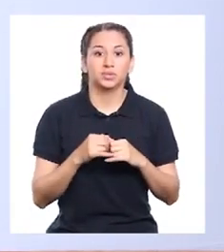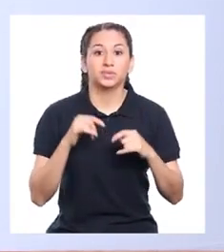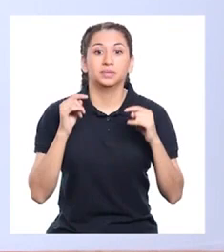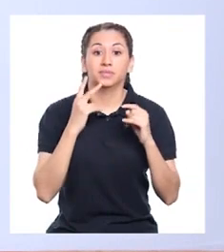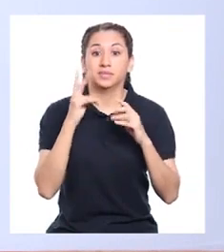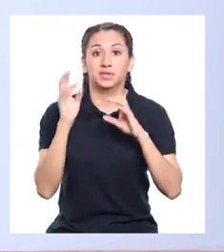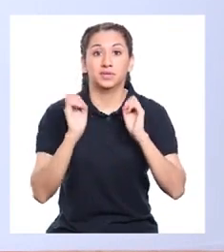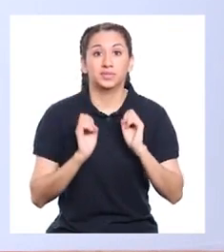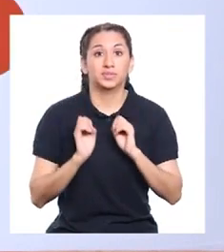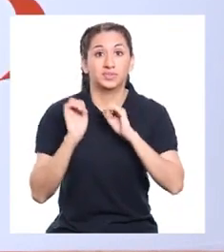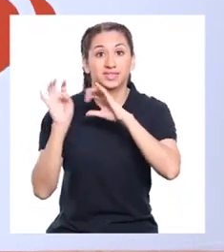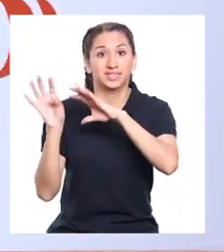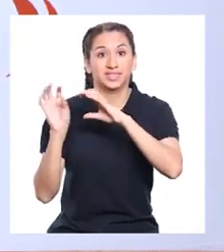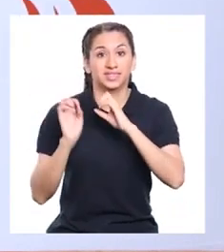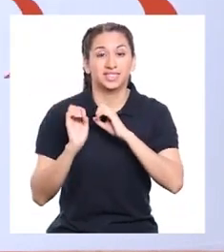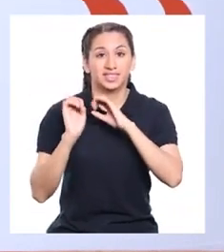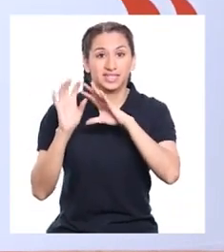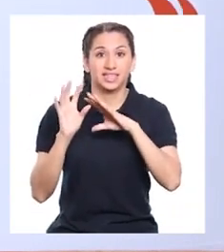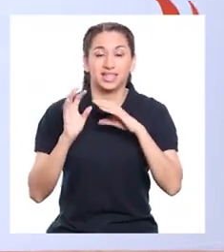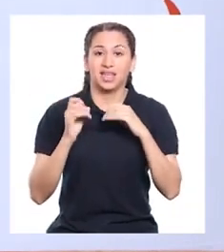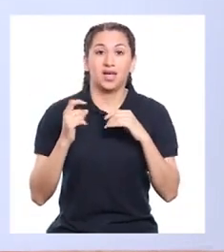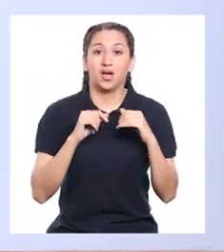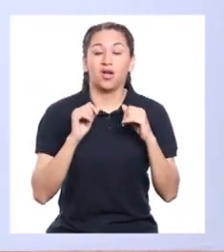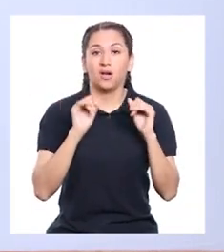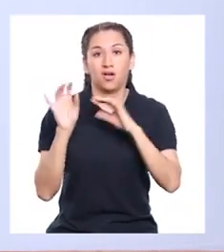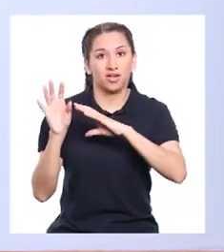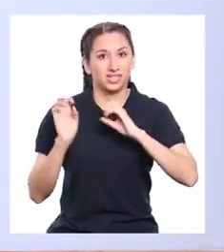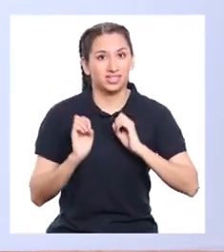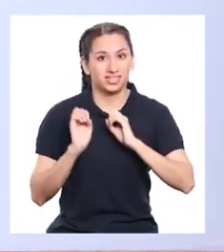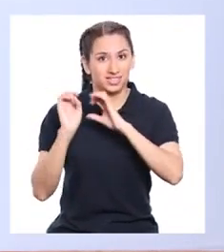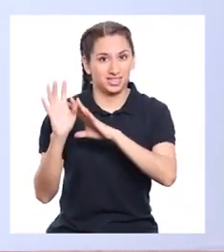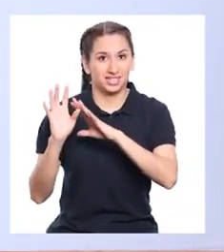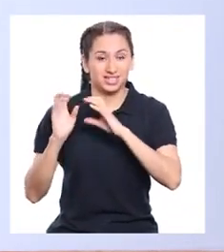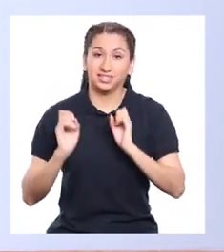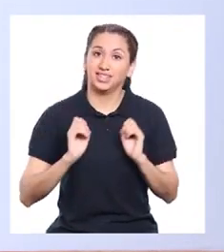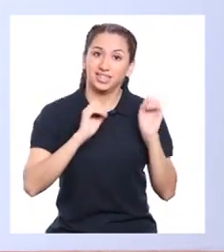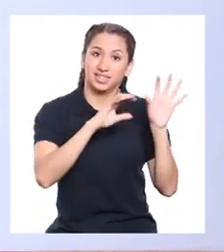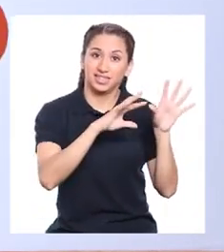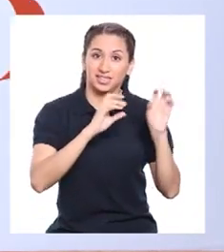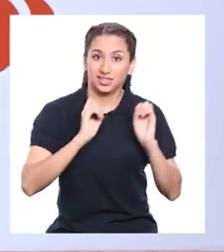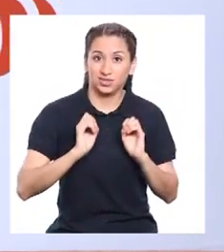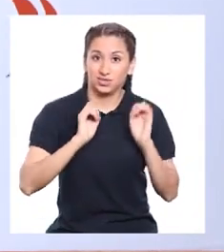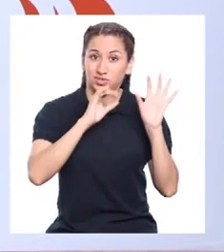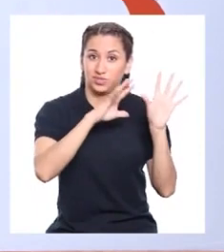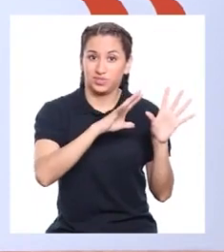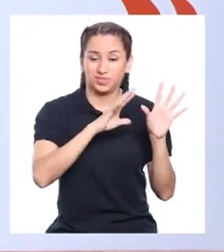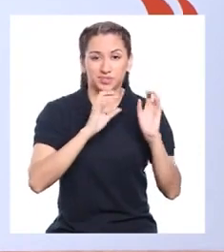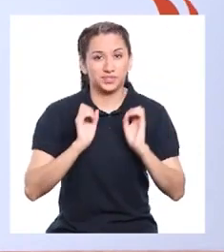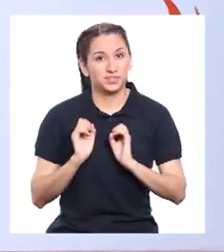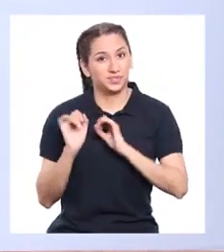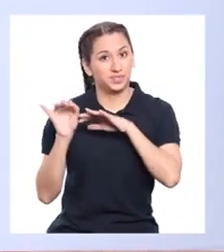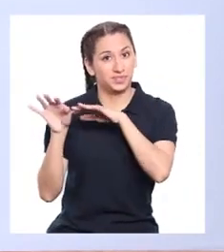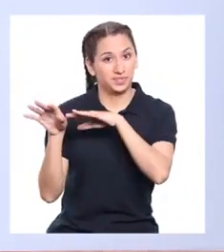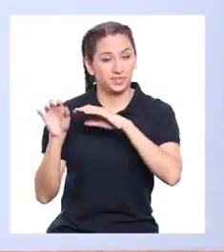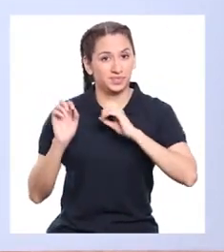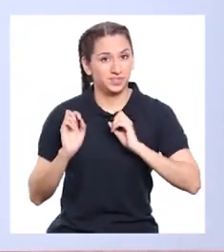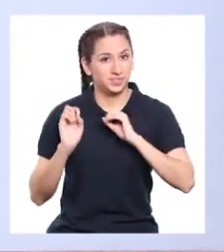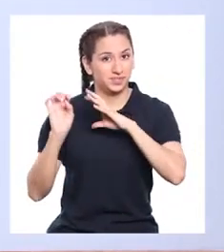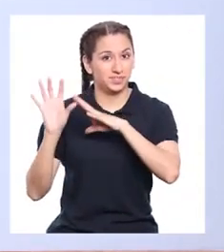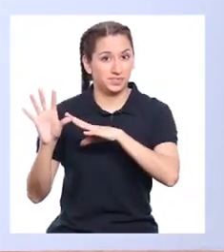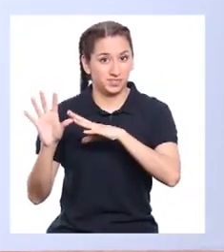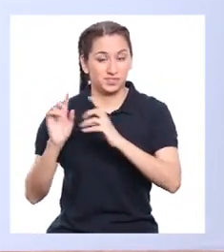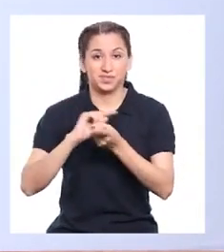hacemos este paso. Lado, lado. Y cambio al otro lado. Lado, lado.